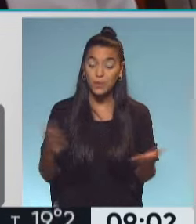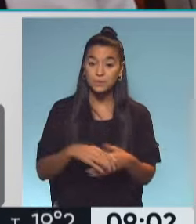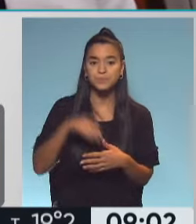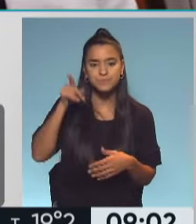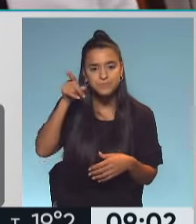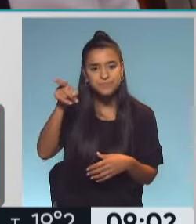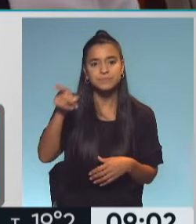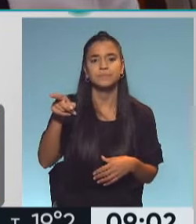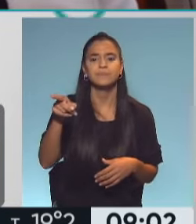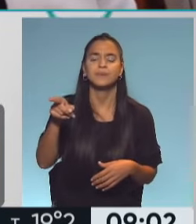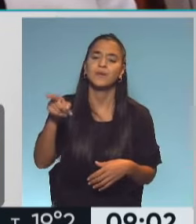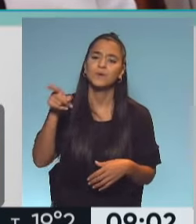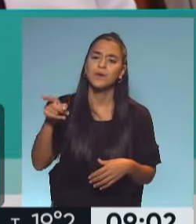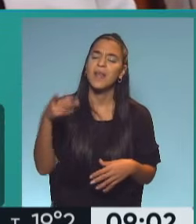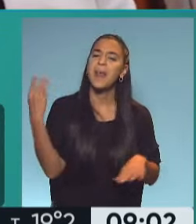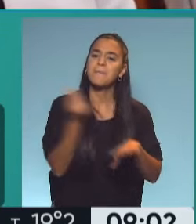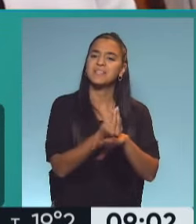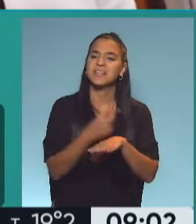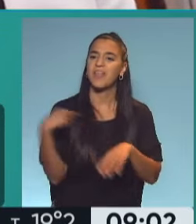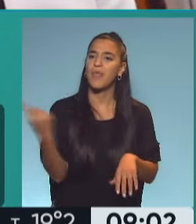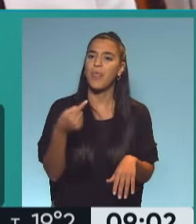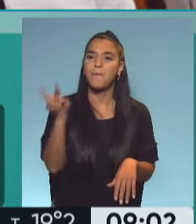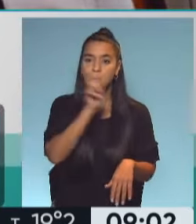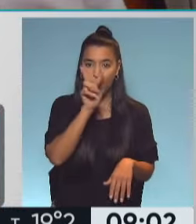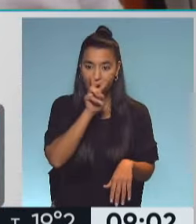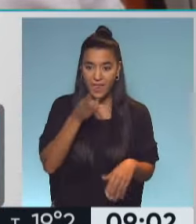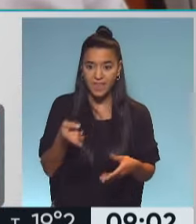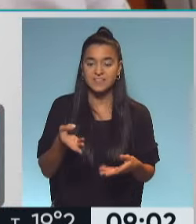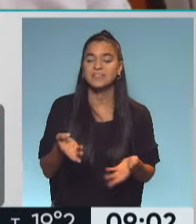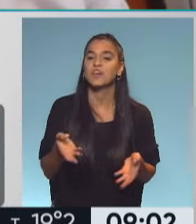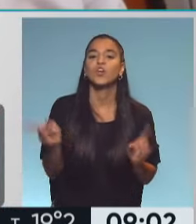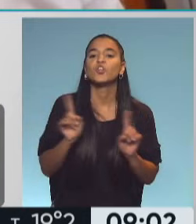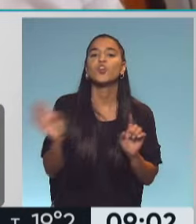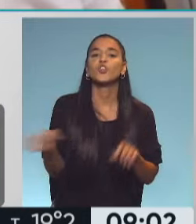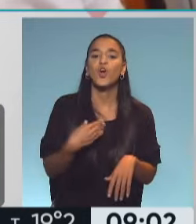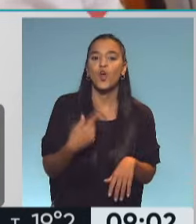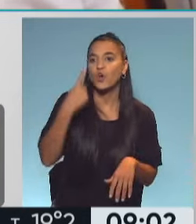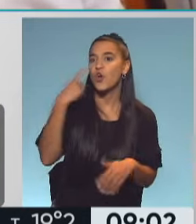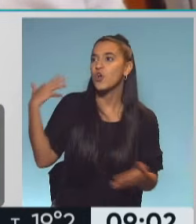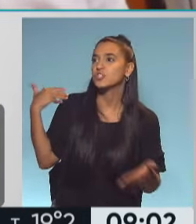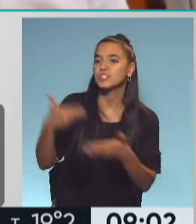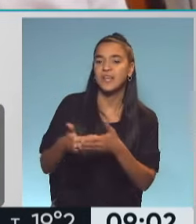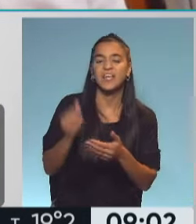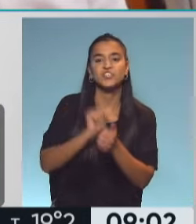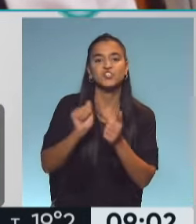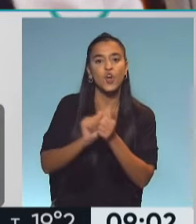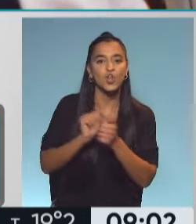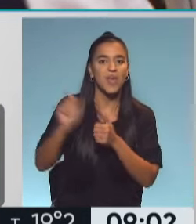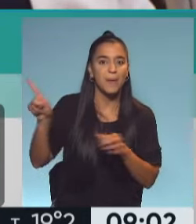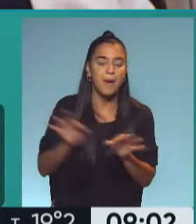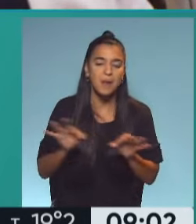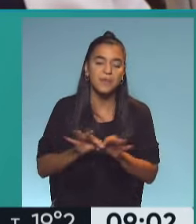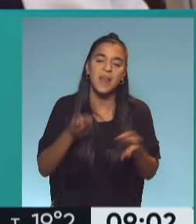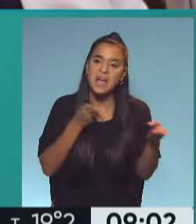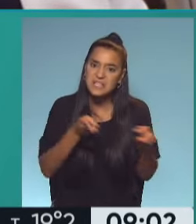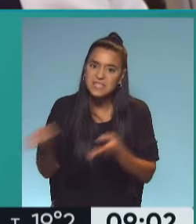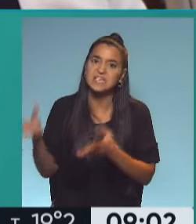vos sos una fiel representante de las mujeres que quizás no todo el mundo ha podido conocer en la historia de Malvinas, de la lucha, de la asistencia, del